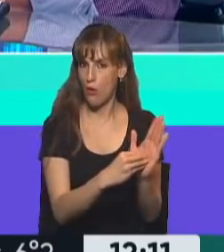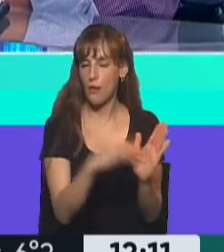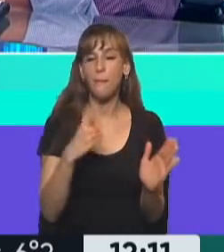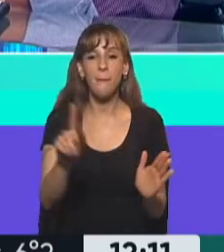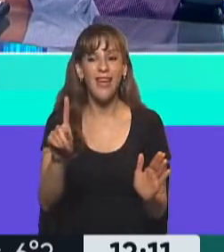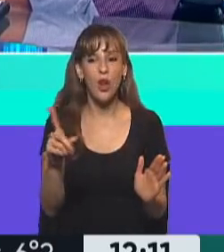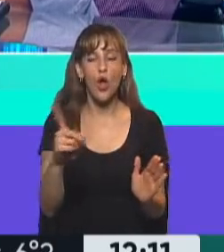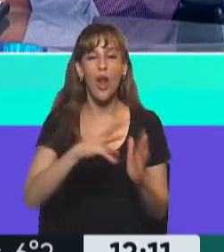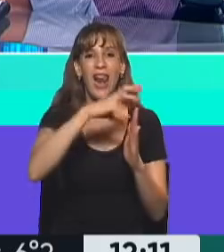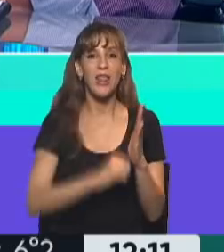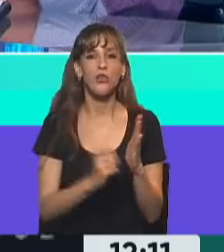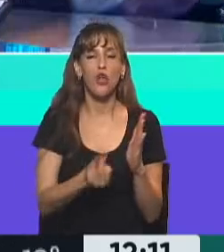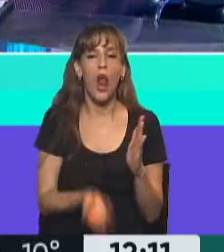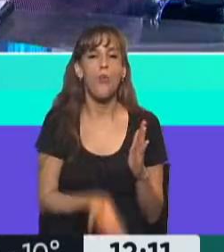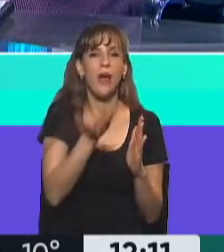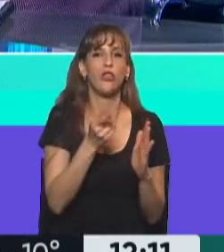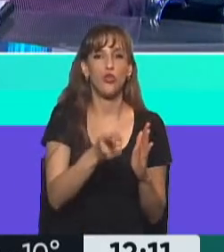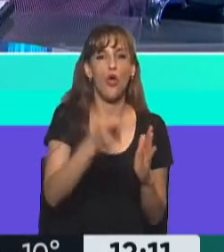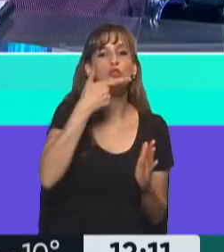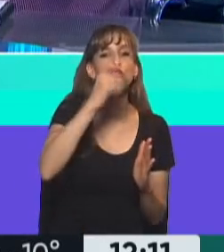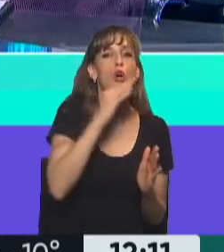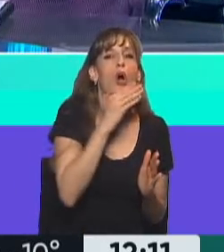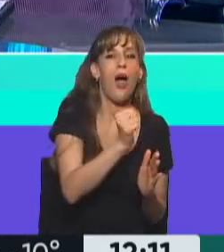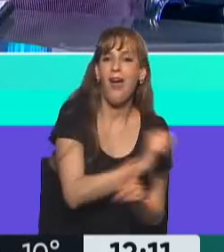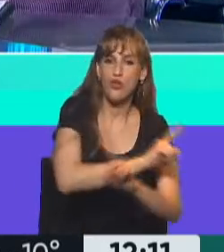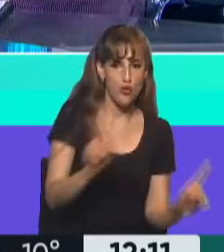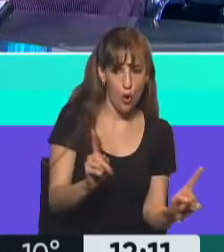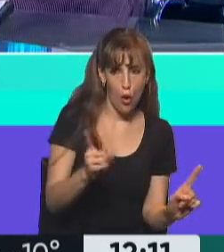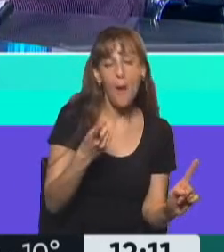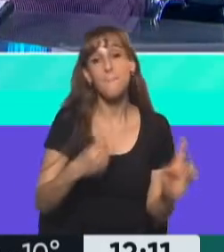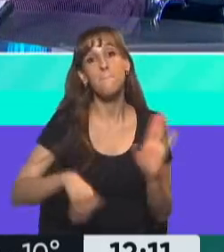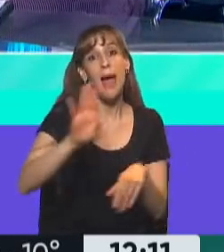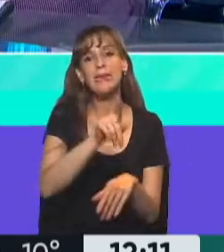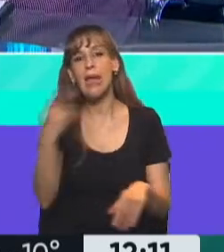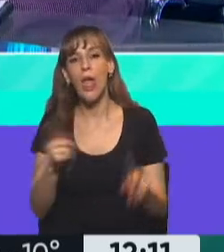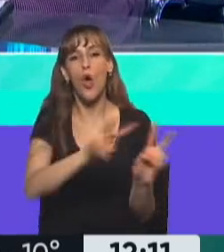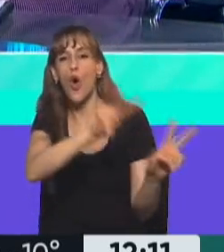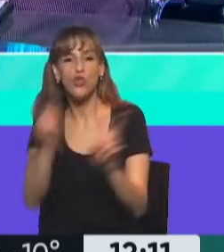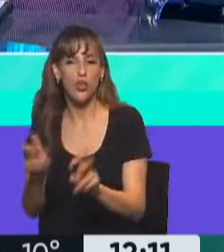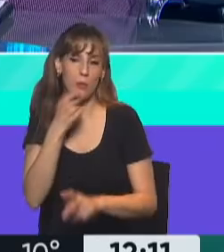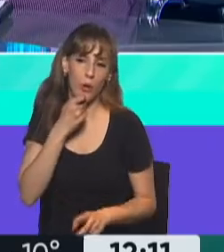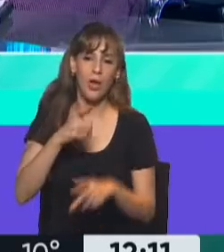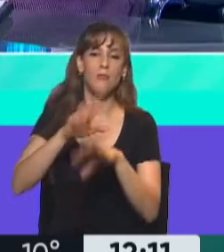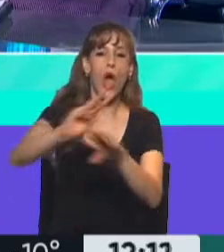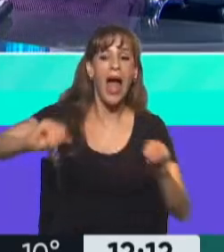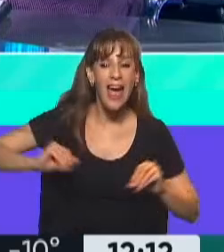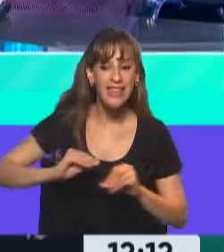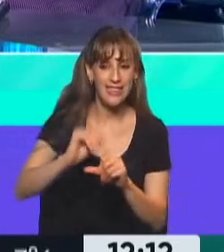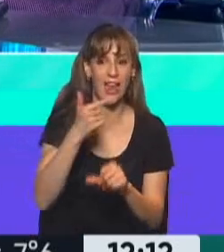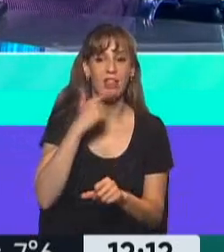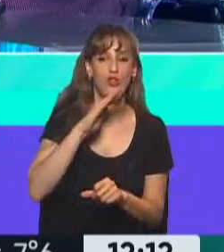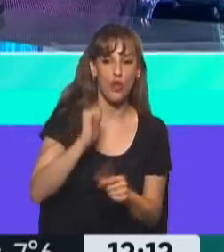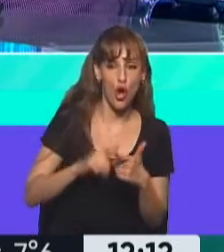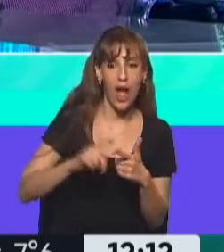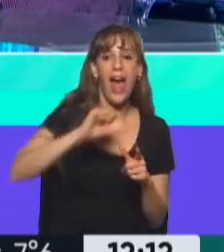aumento de las retenciones del poroto de soja. Sí, el aumento de retenciones de los derivados, la harina de soja y el aceite